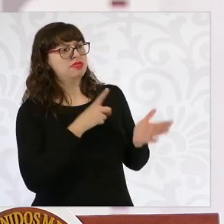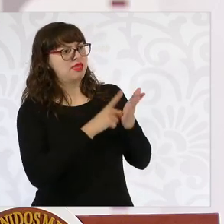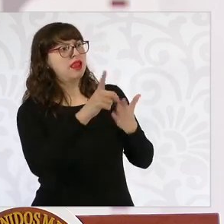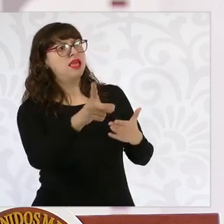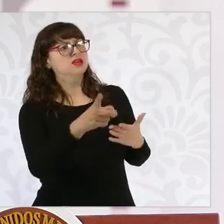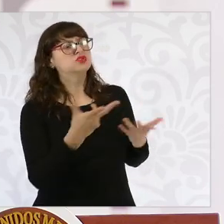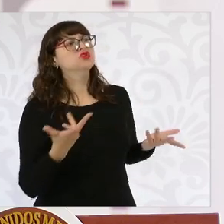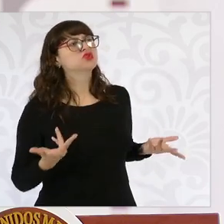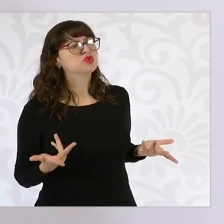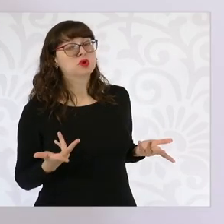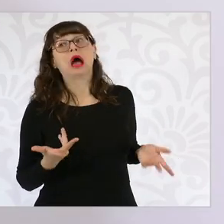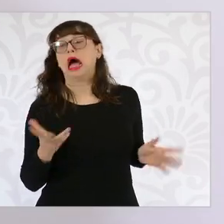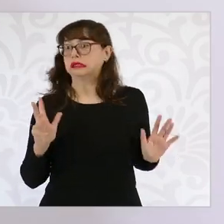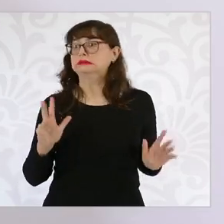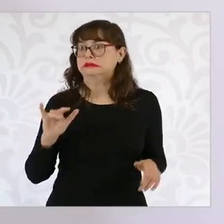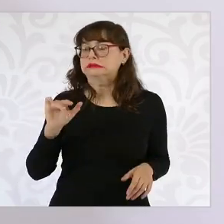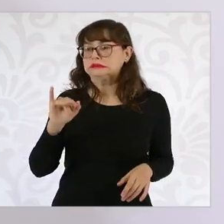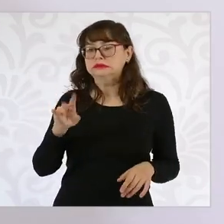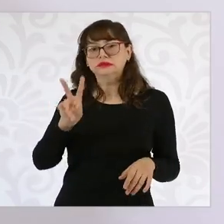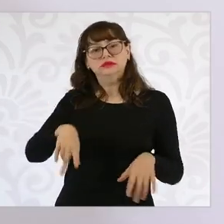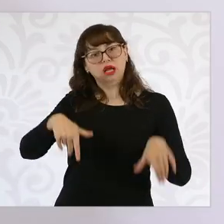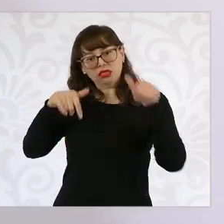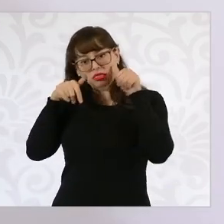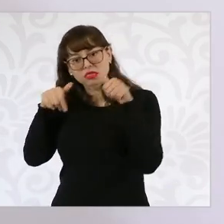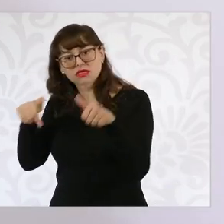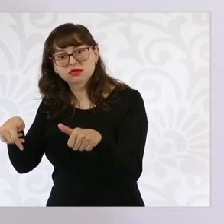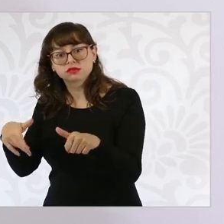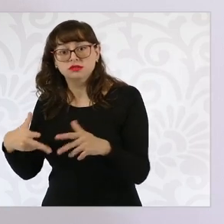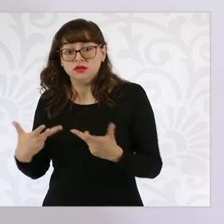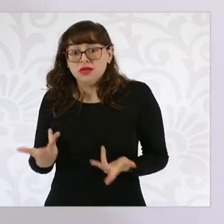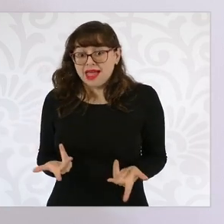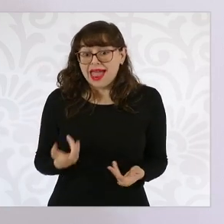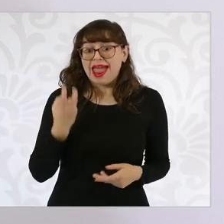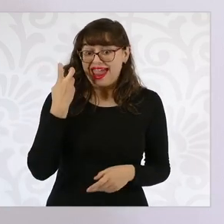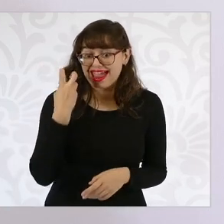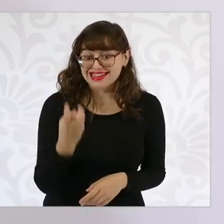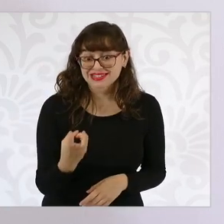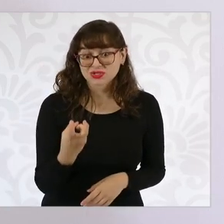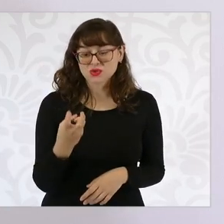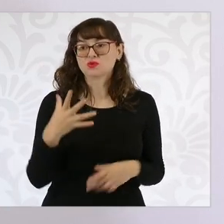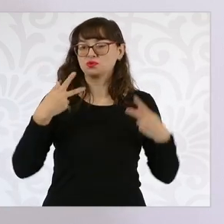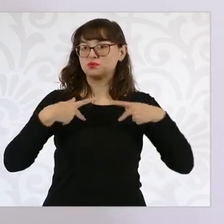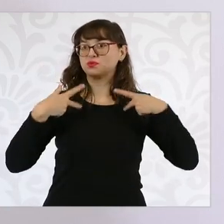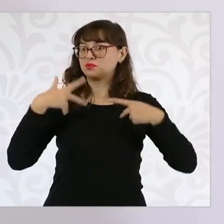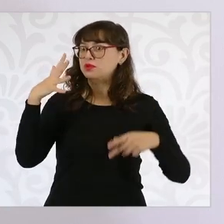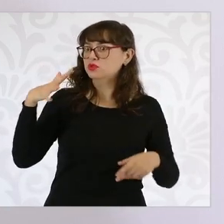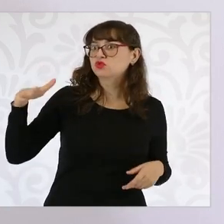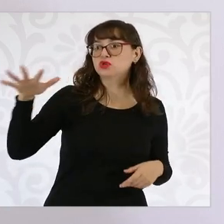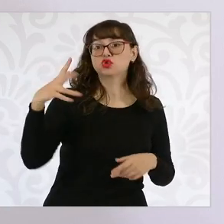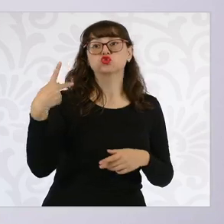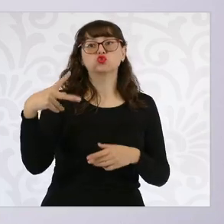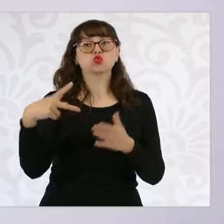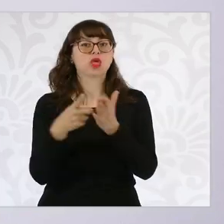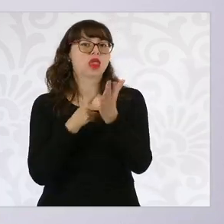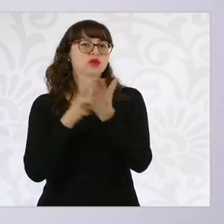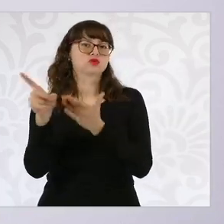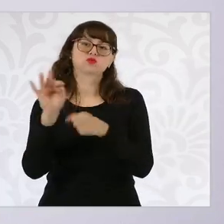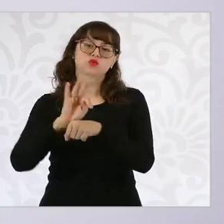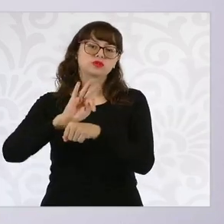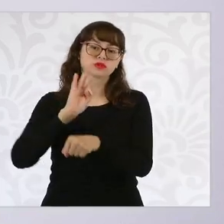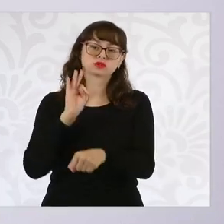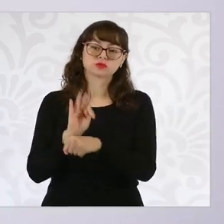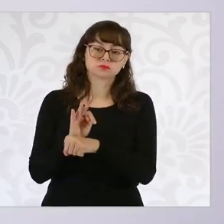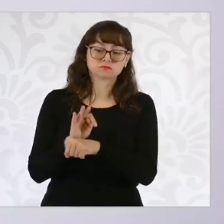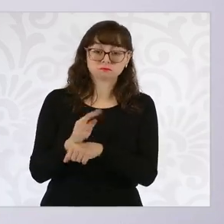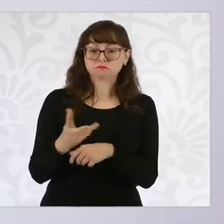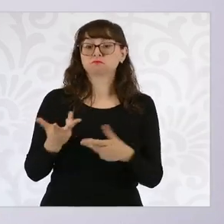derecho y es lo que queremos que con esta reforma se proteja. Y nos da mucho